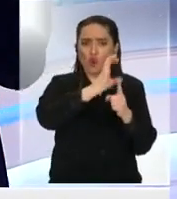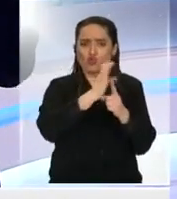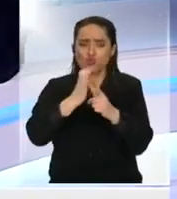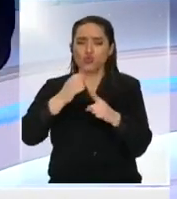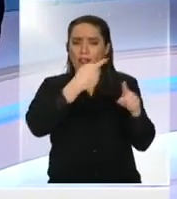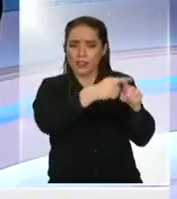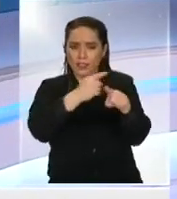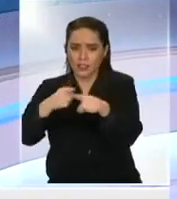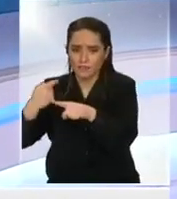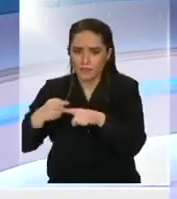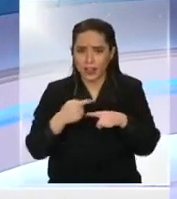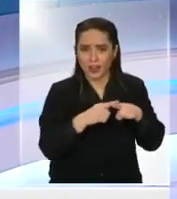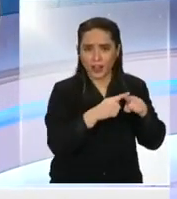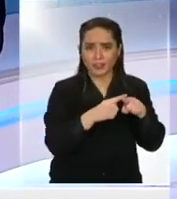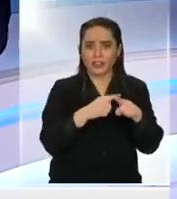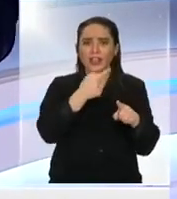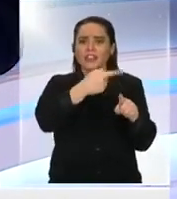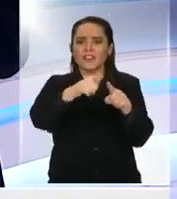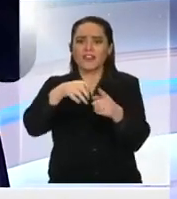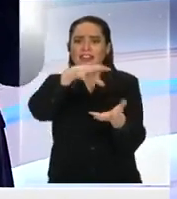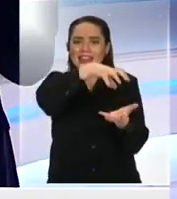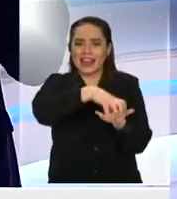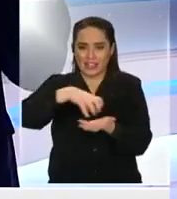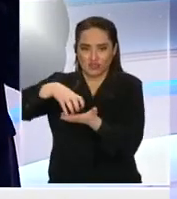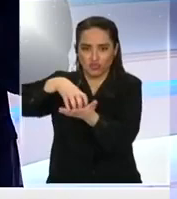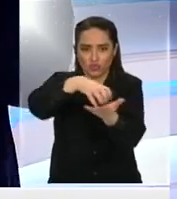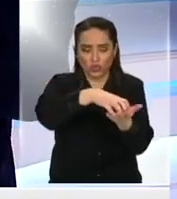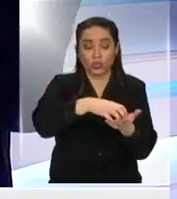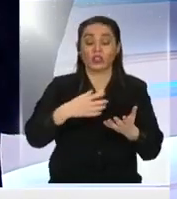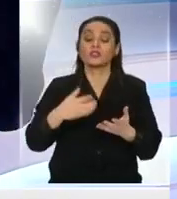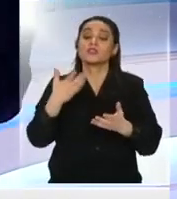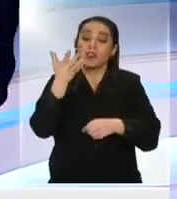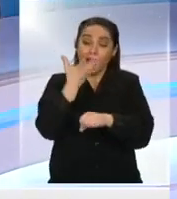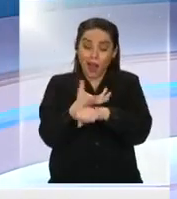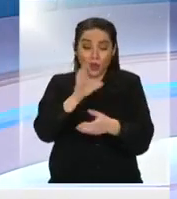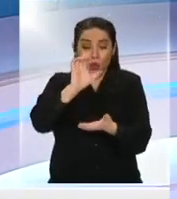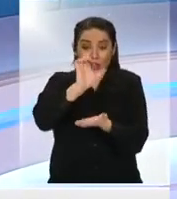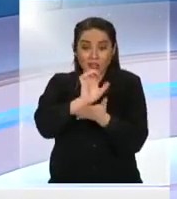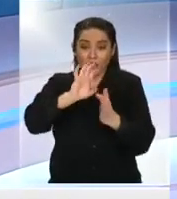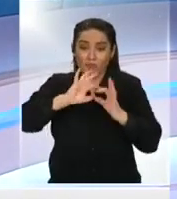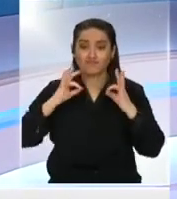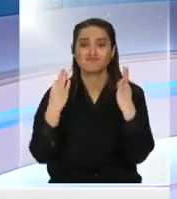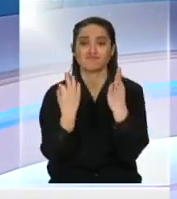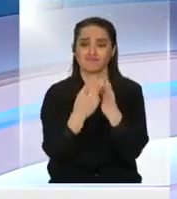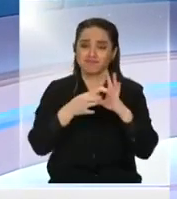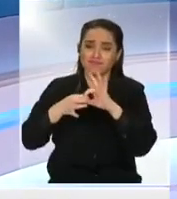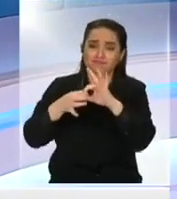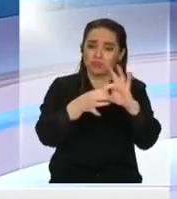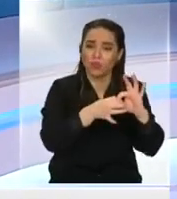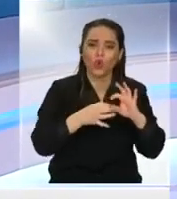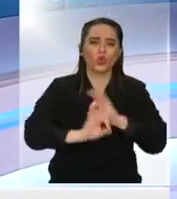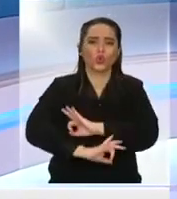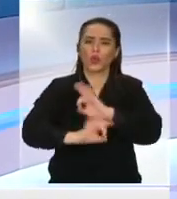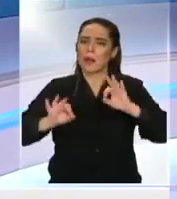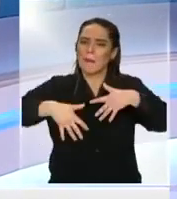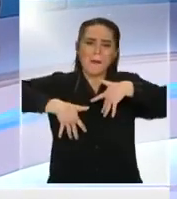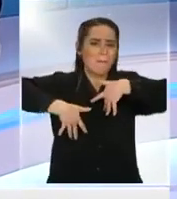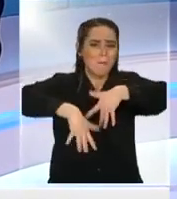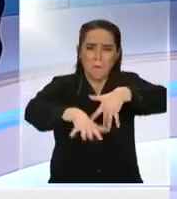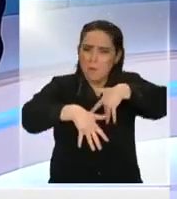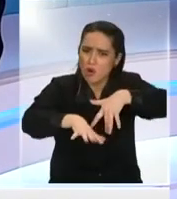sabemos que si logramos construir un país más justo, más solidario, más cohesionado, nunca más deberán haber protestas